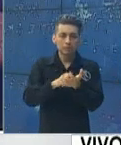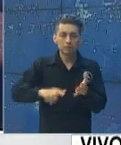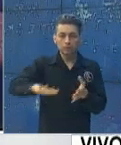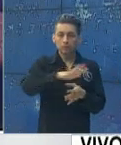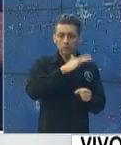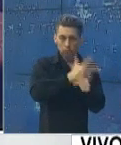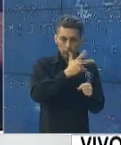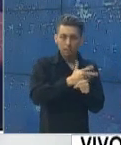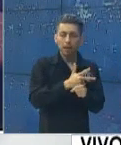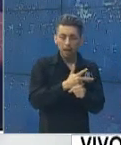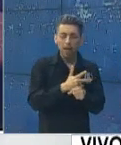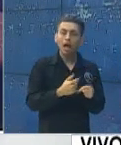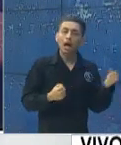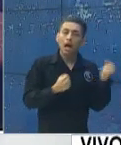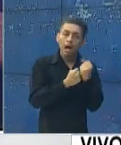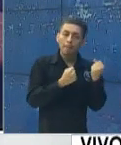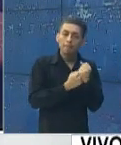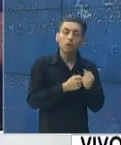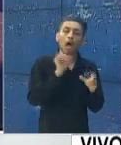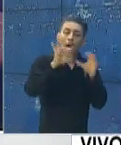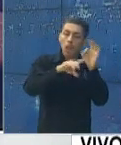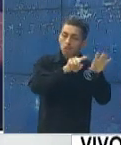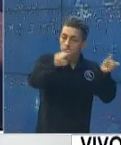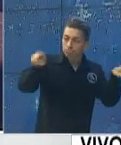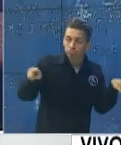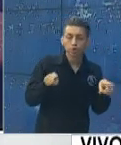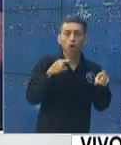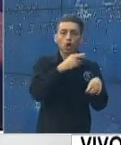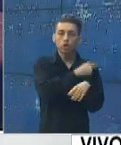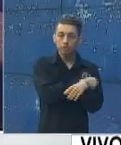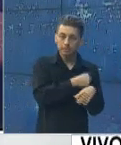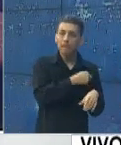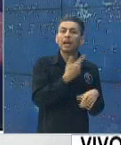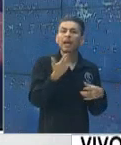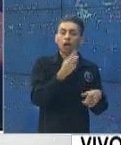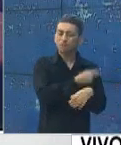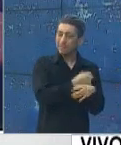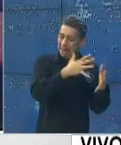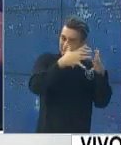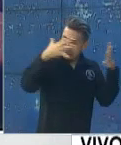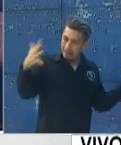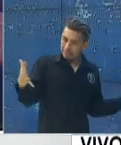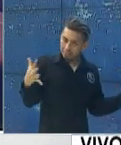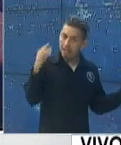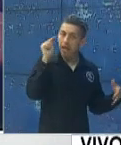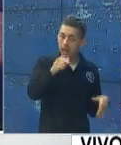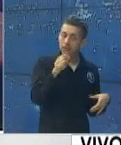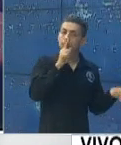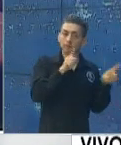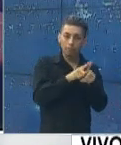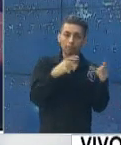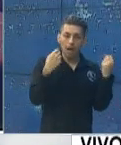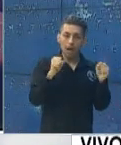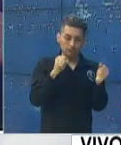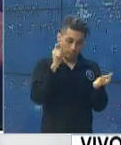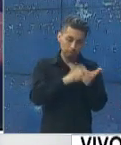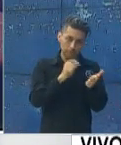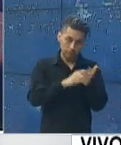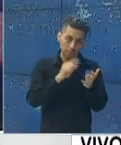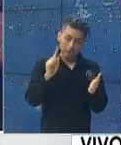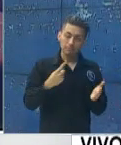con el apoyo de algunos hospitales, especialmente de los grandes hospitales que también realizan pruebas, pero